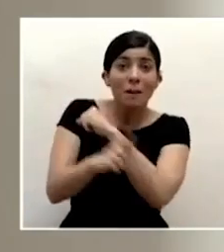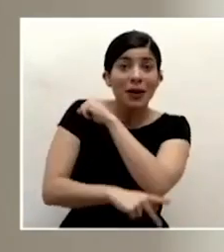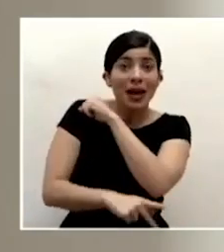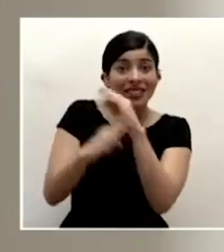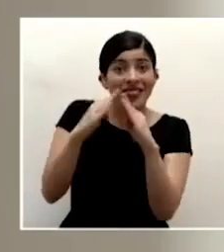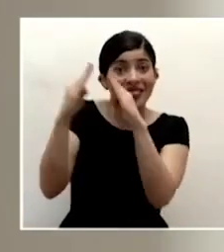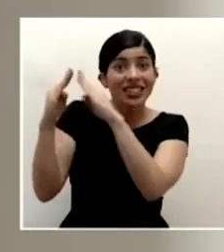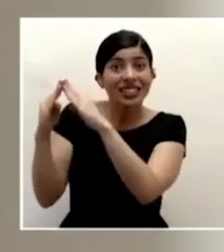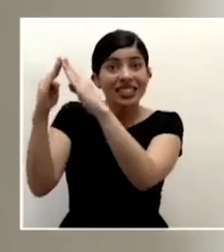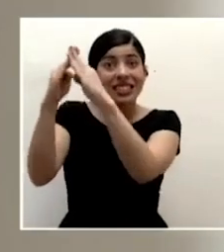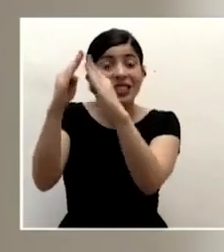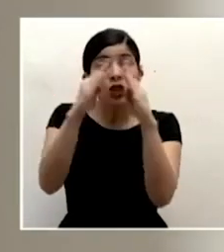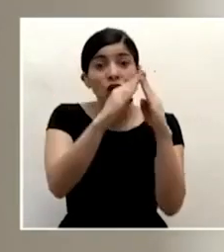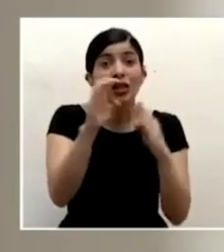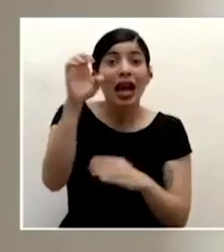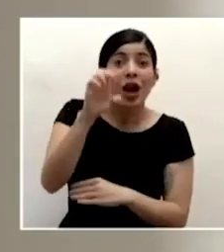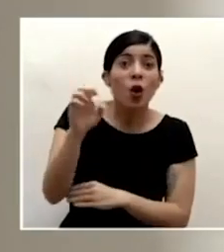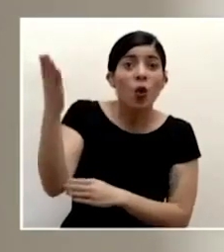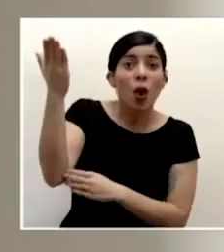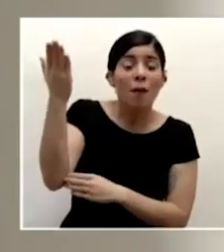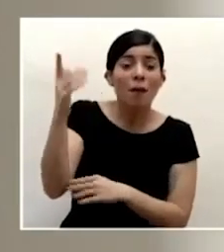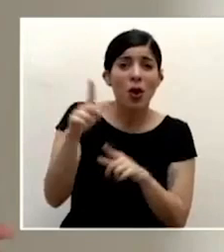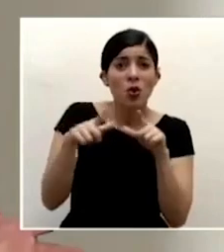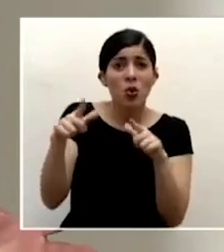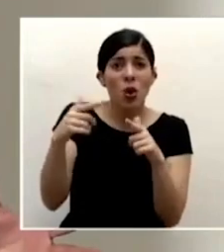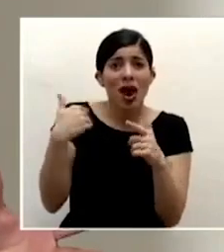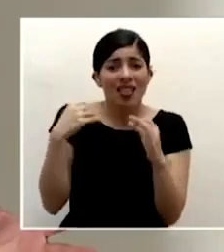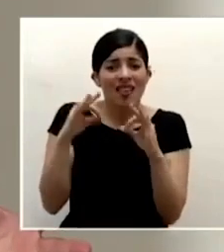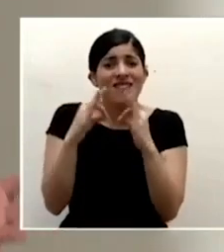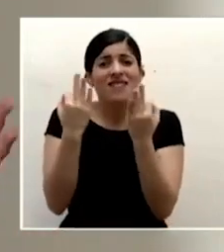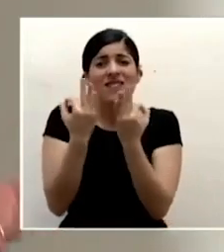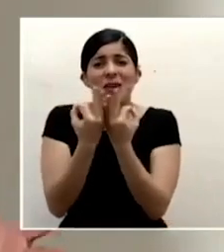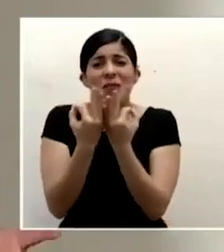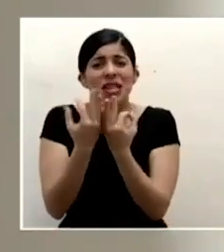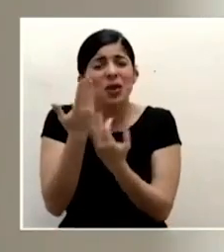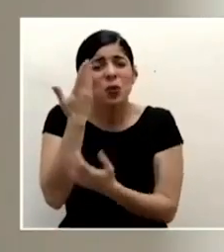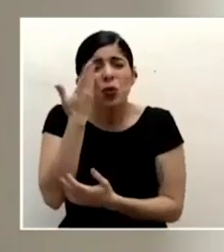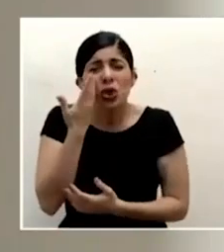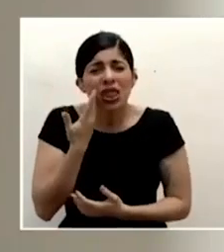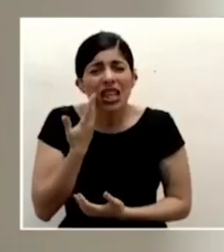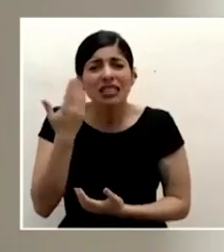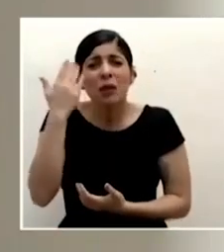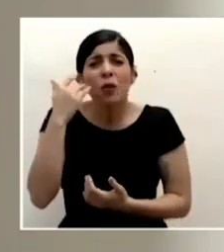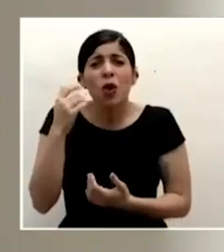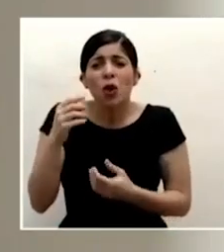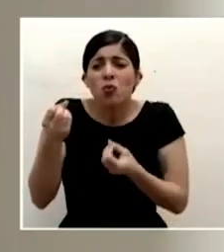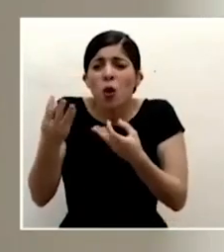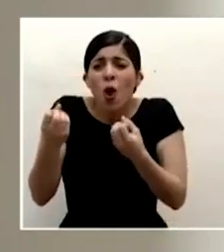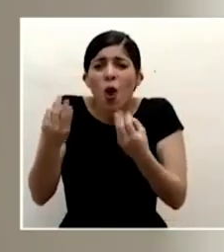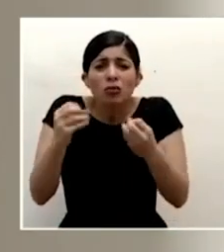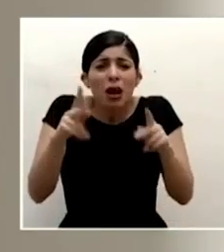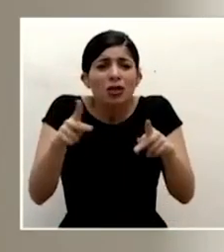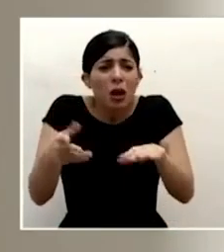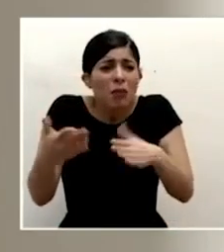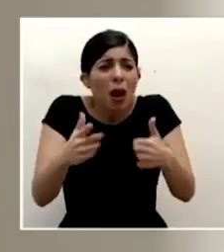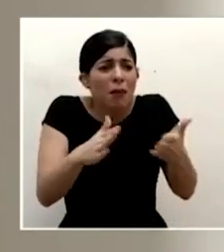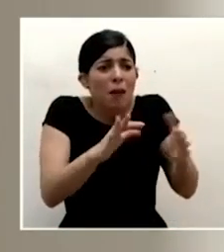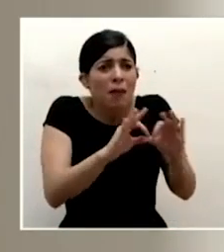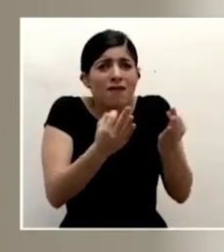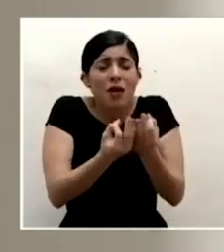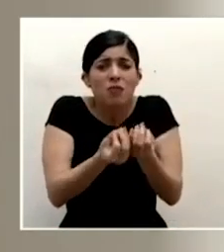lugares en europa que en este momento hay familias tristemente que están muy tristes porque se les ha muerto un montón de personas